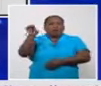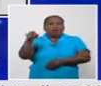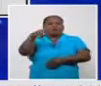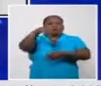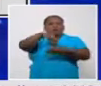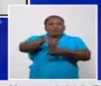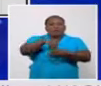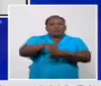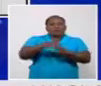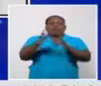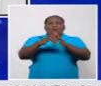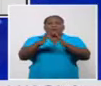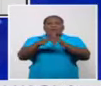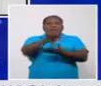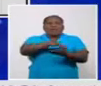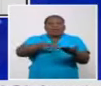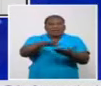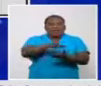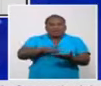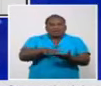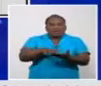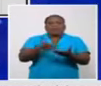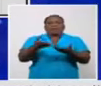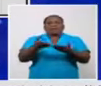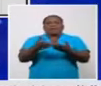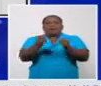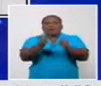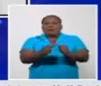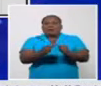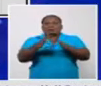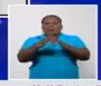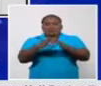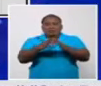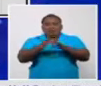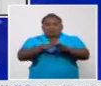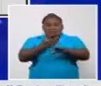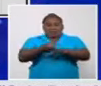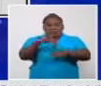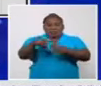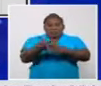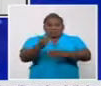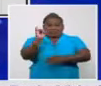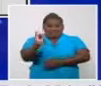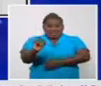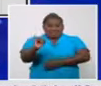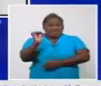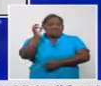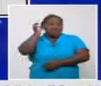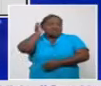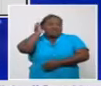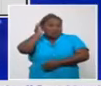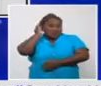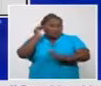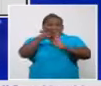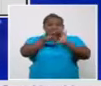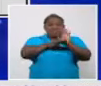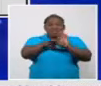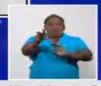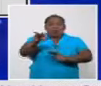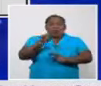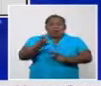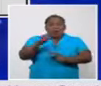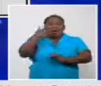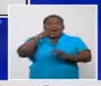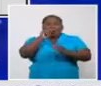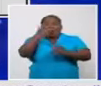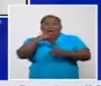partir del día 6 del día 6 de febrero, pues se pondrán también. Tal